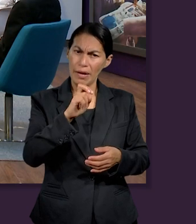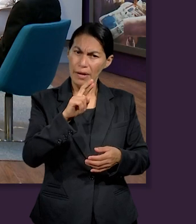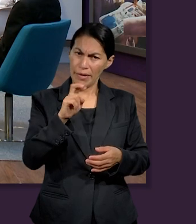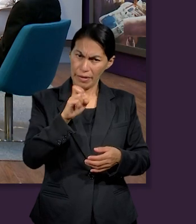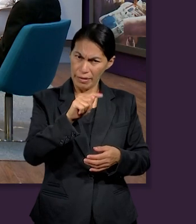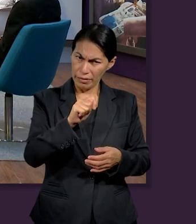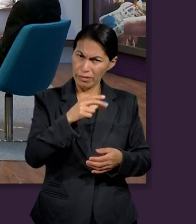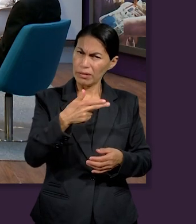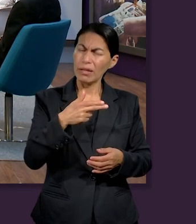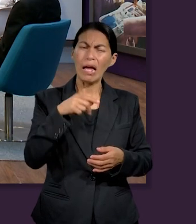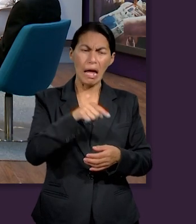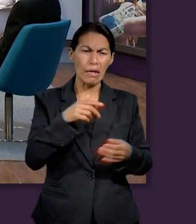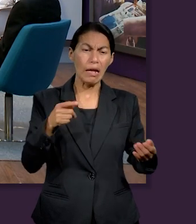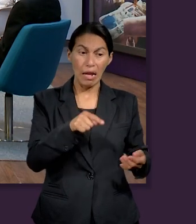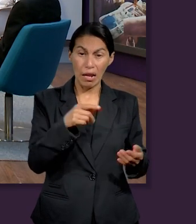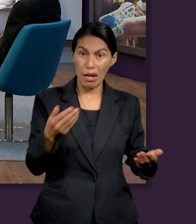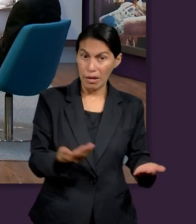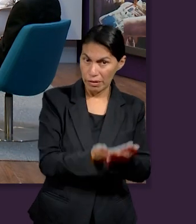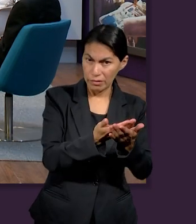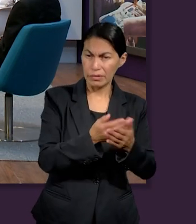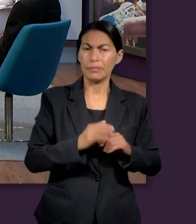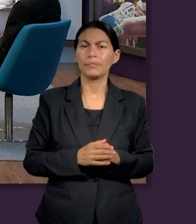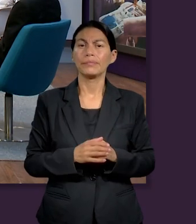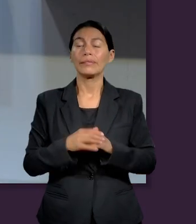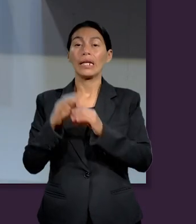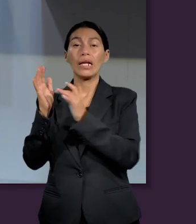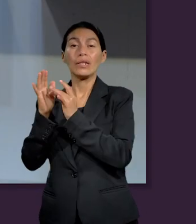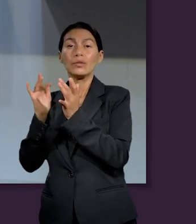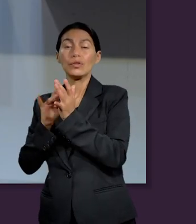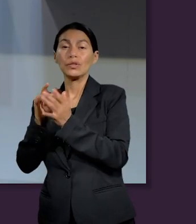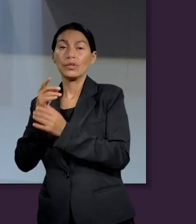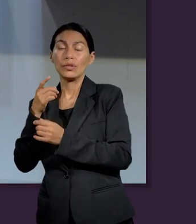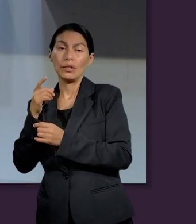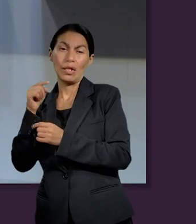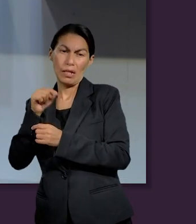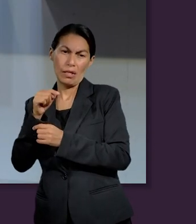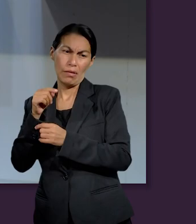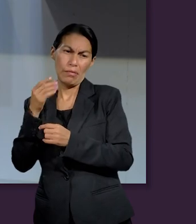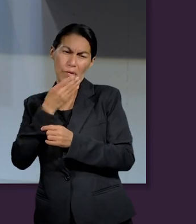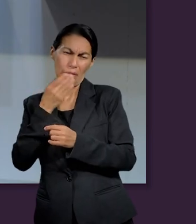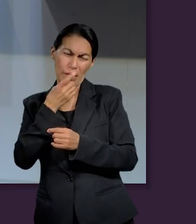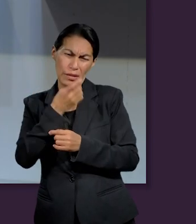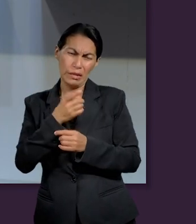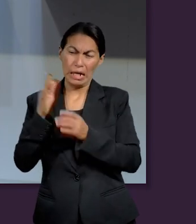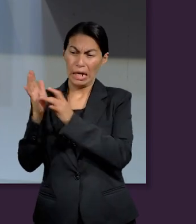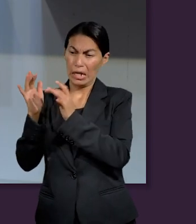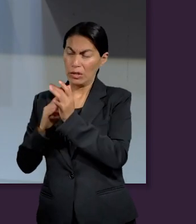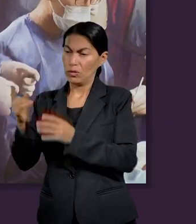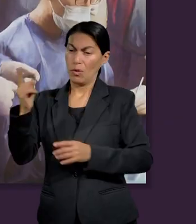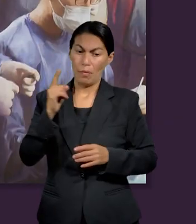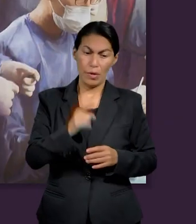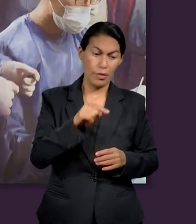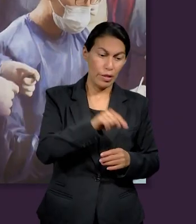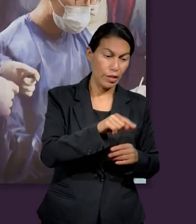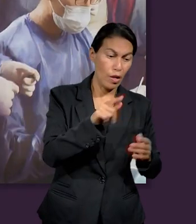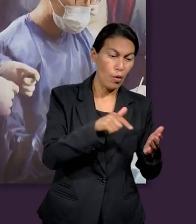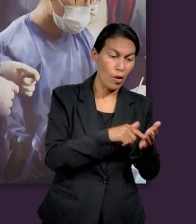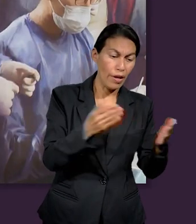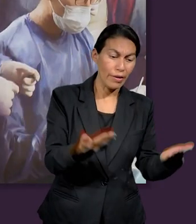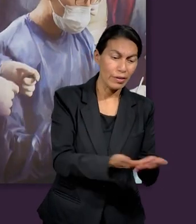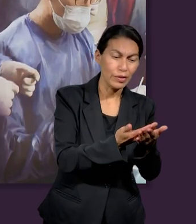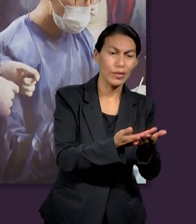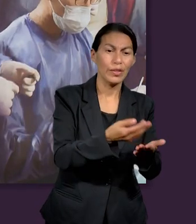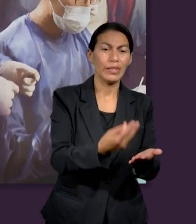Nazaret. es típica esa expresión de la Biblia, vino a Nazaret donde se había criado, entró a la